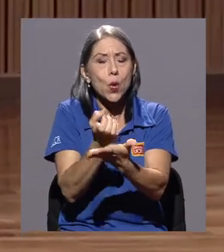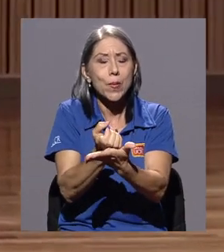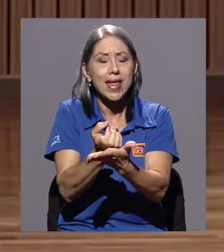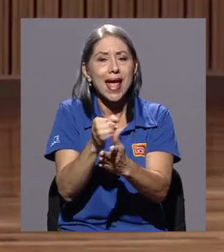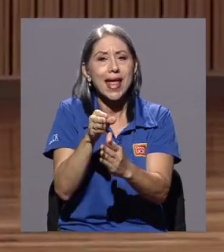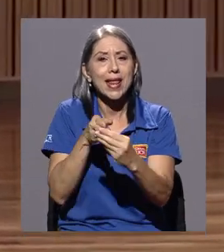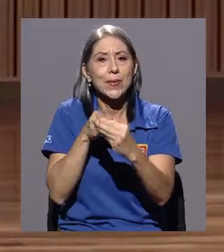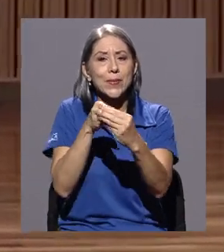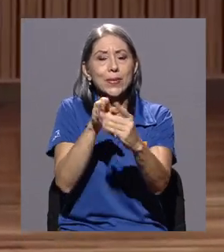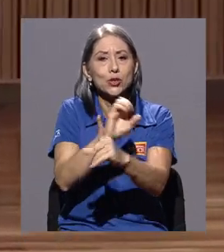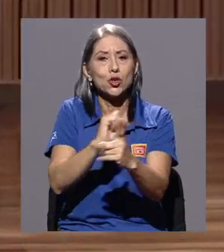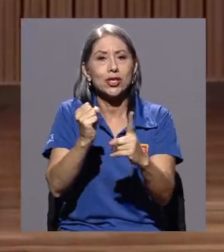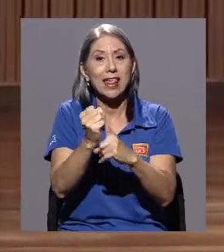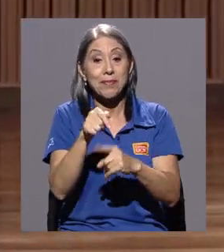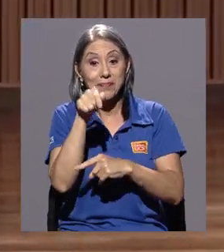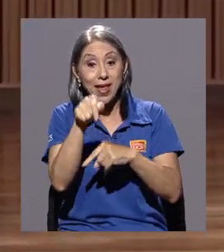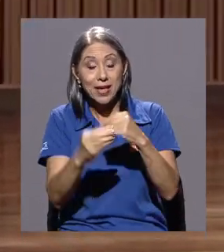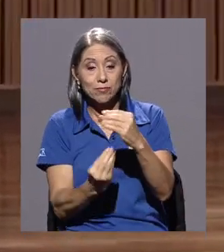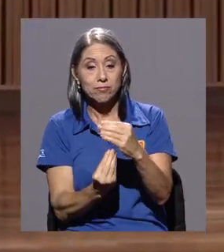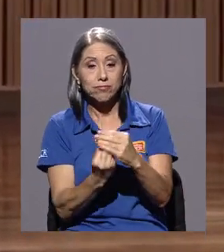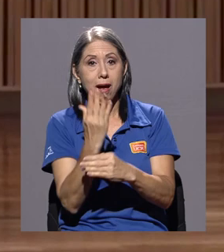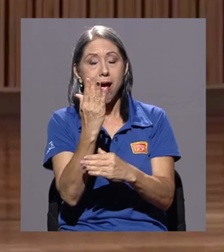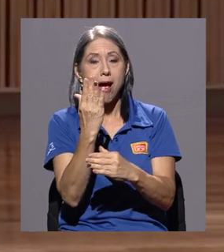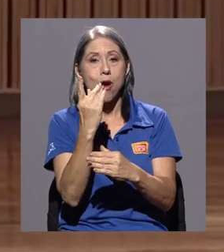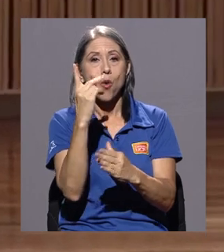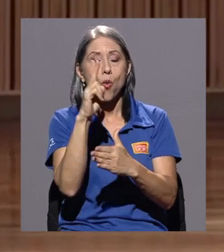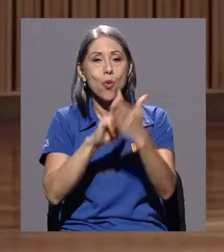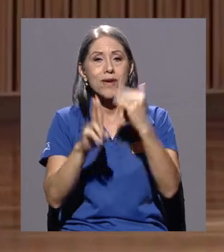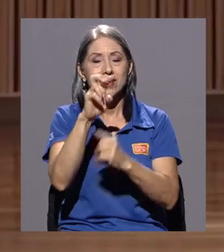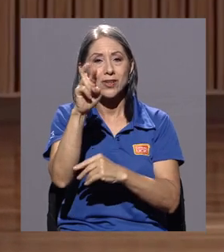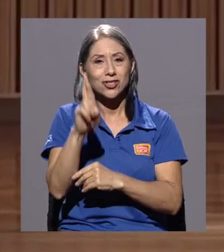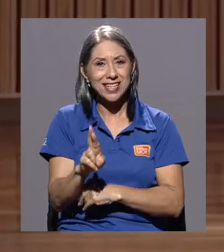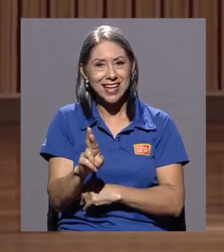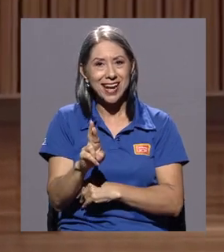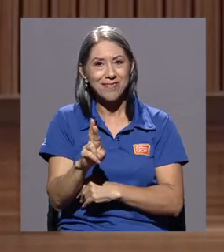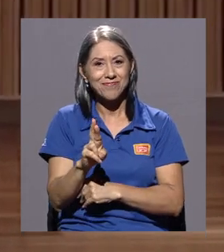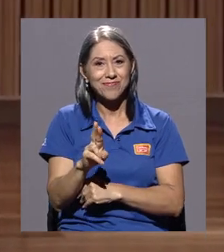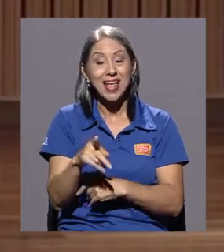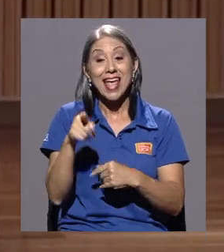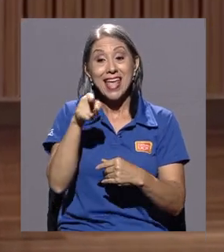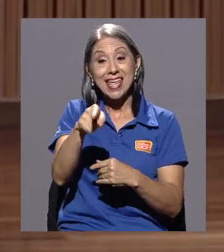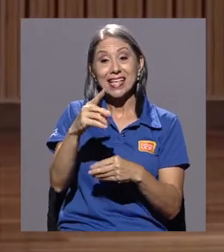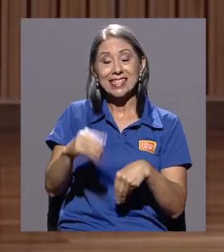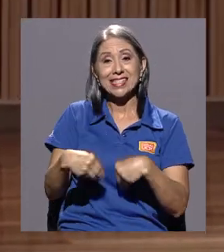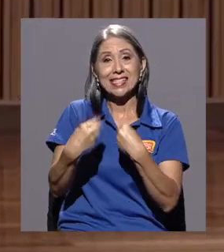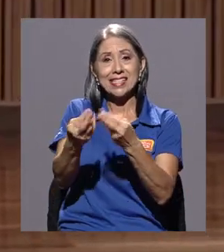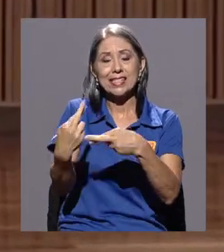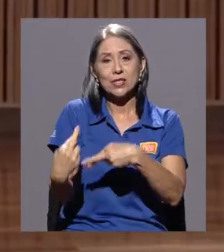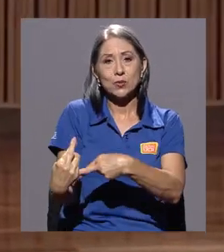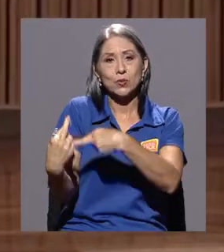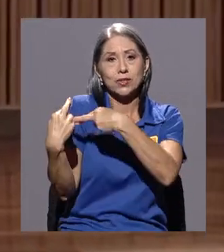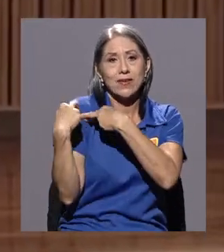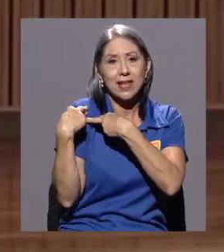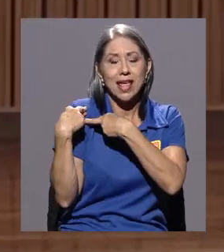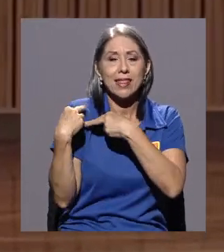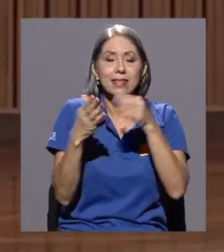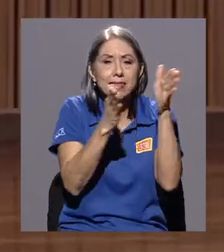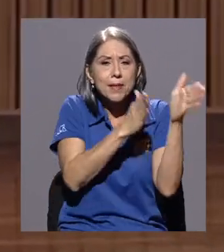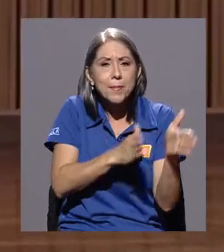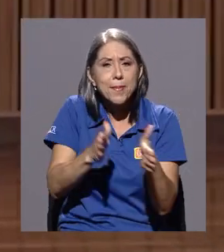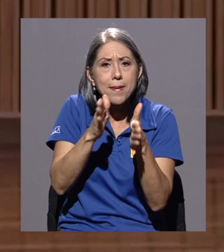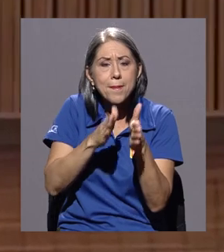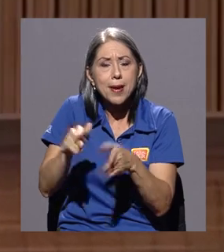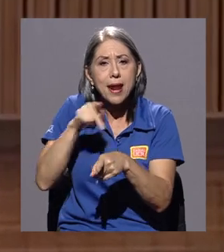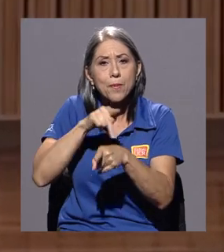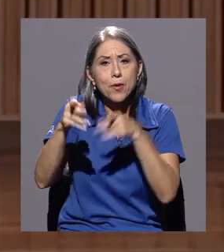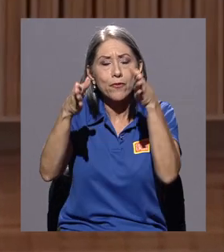en ese contexto es que se crea la universidad de costa rica y se le otorga la responsabilidad de formar